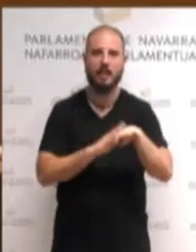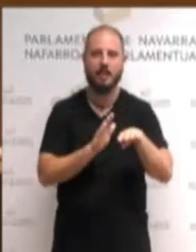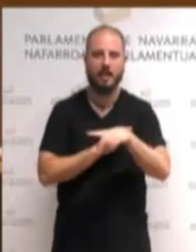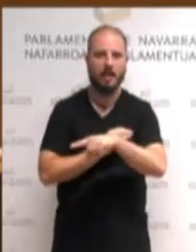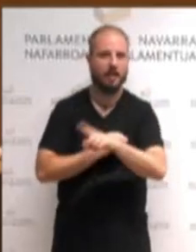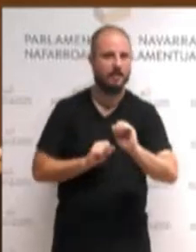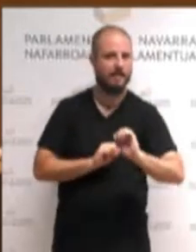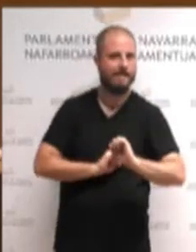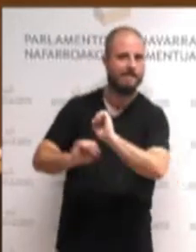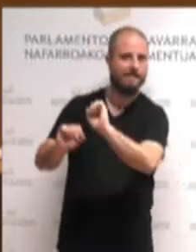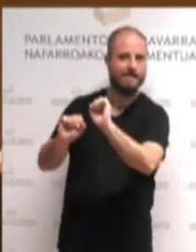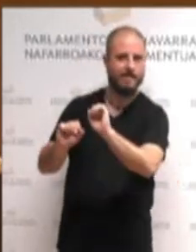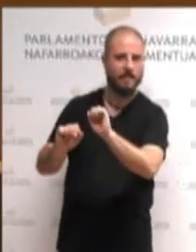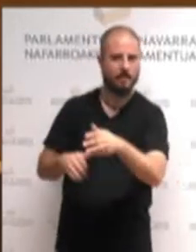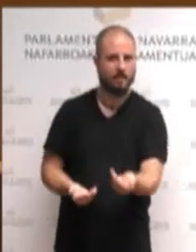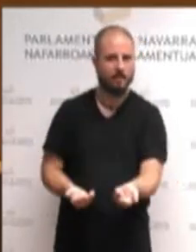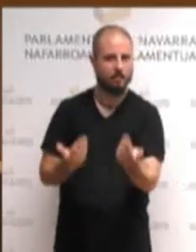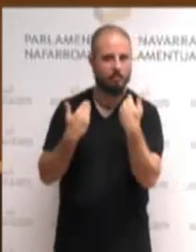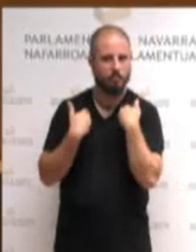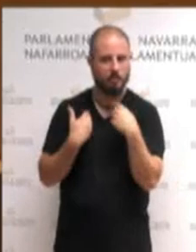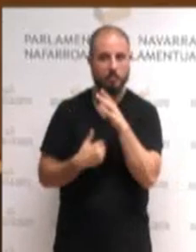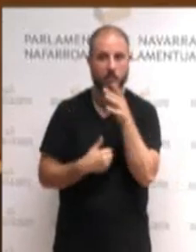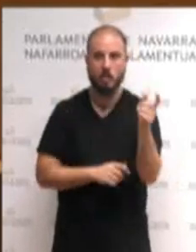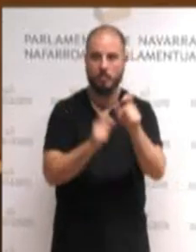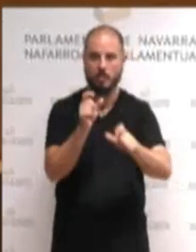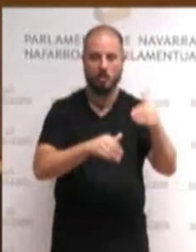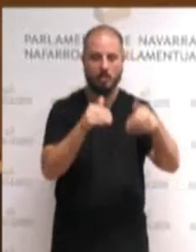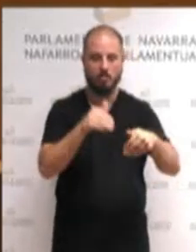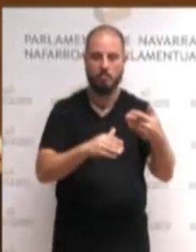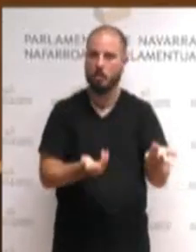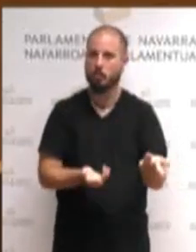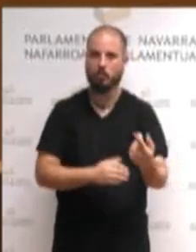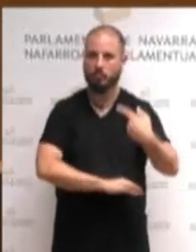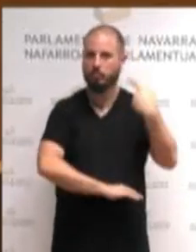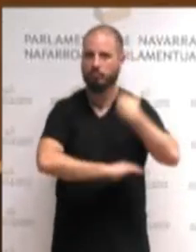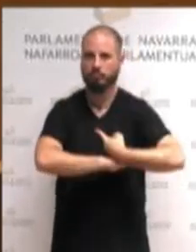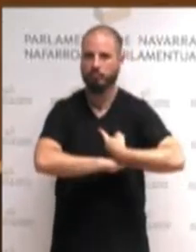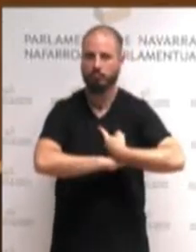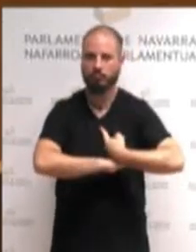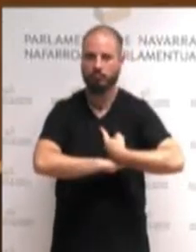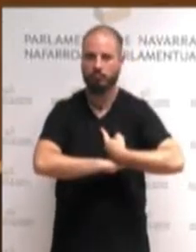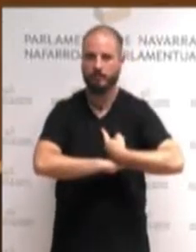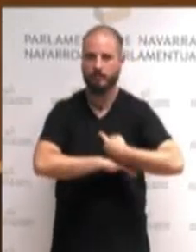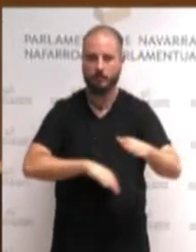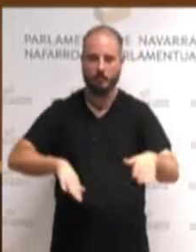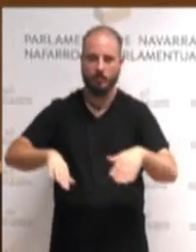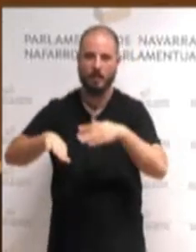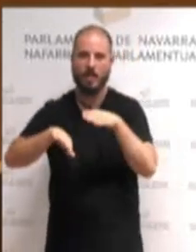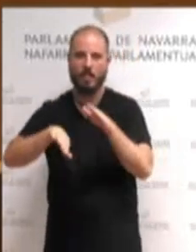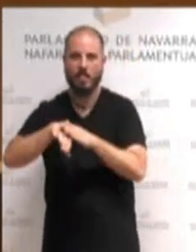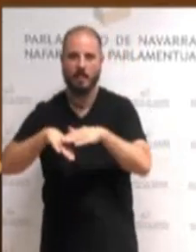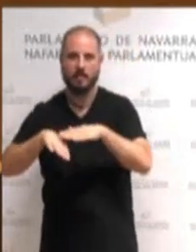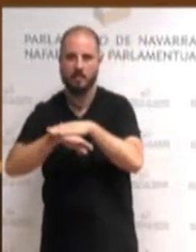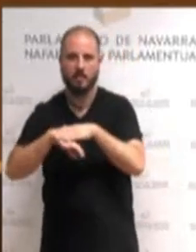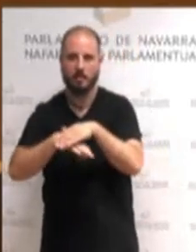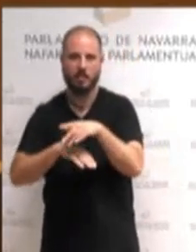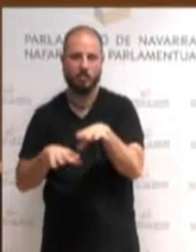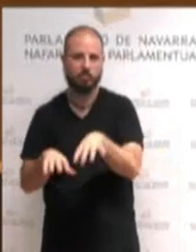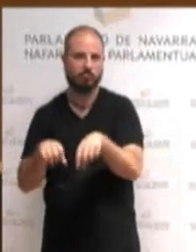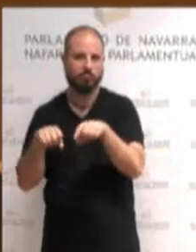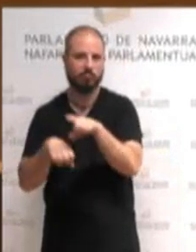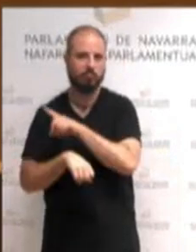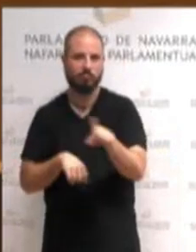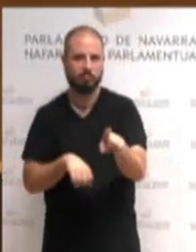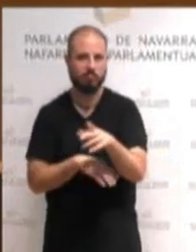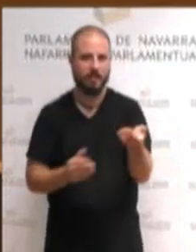Porque es ese el mandato de la gente que no gobierne en las derechas y que se avance